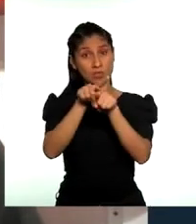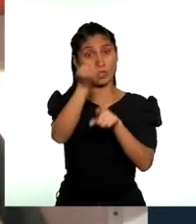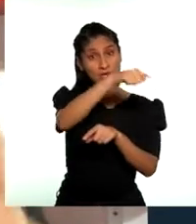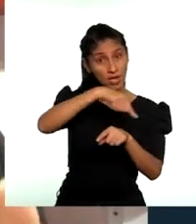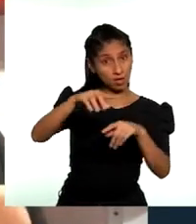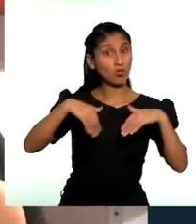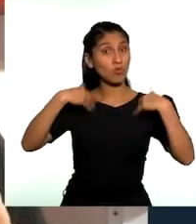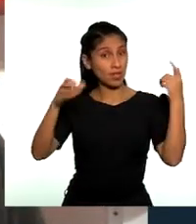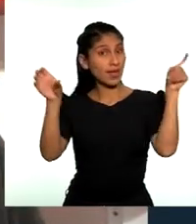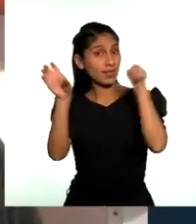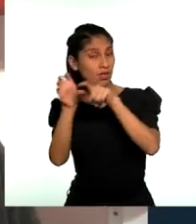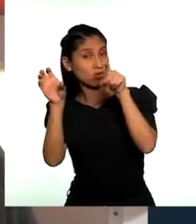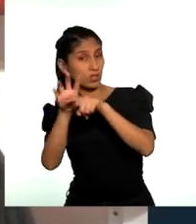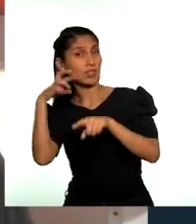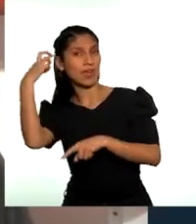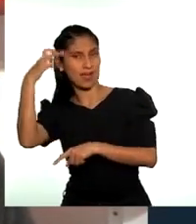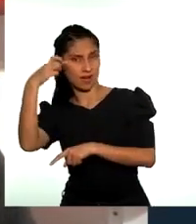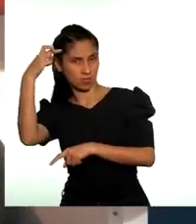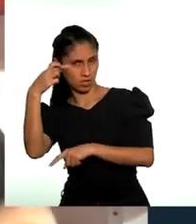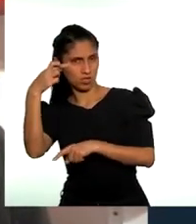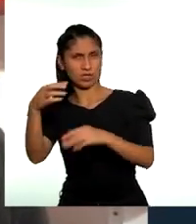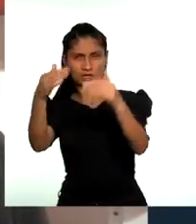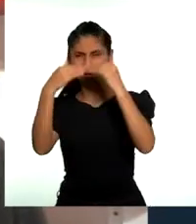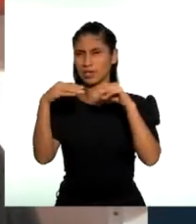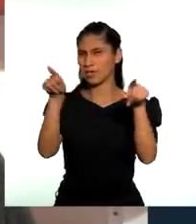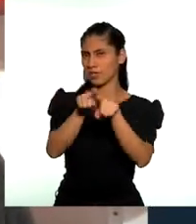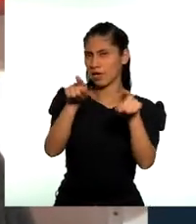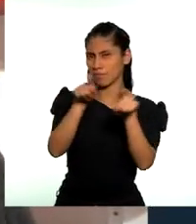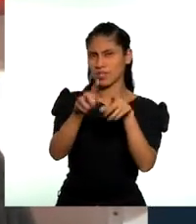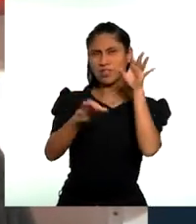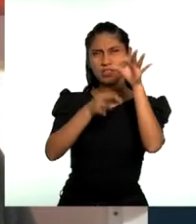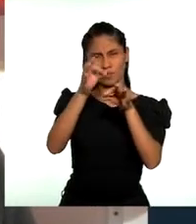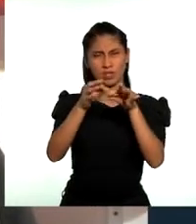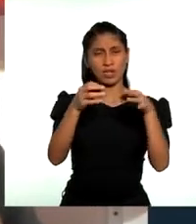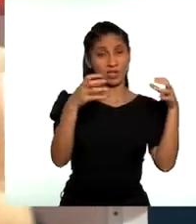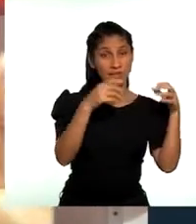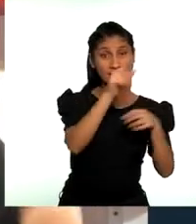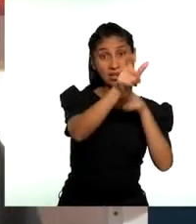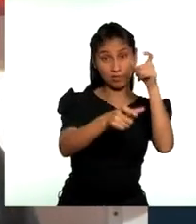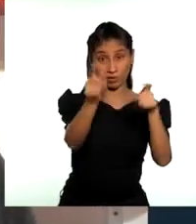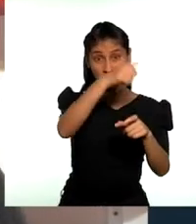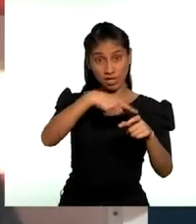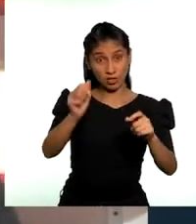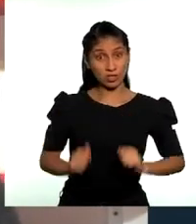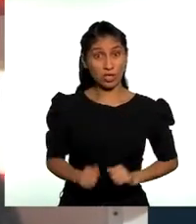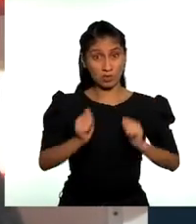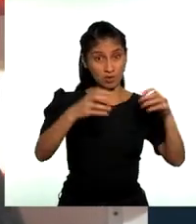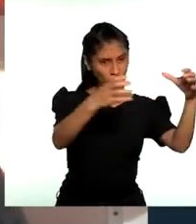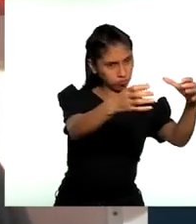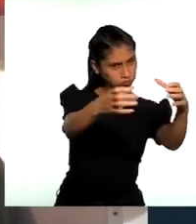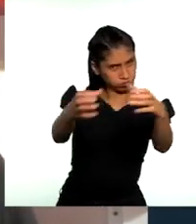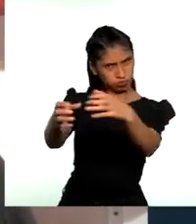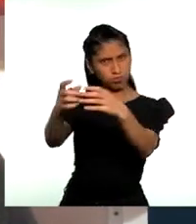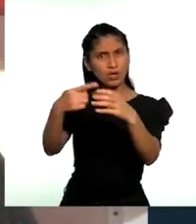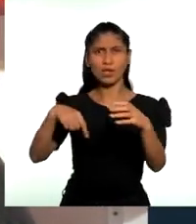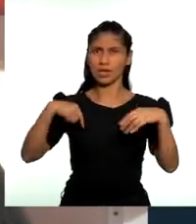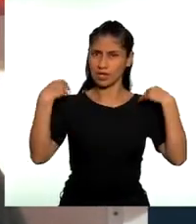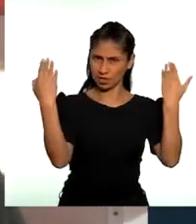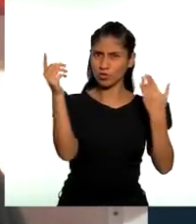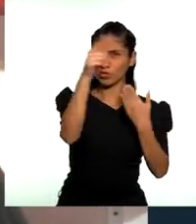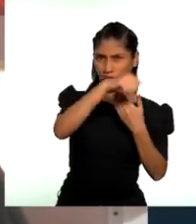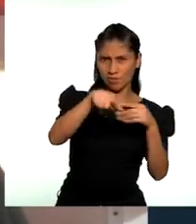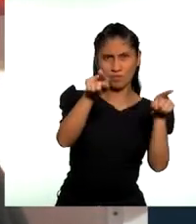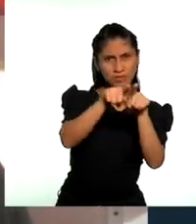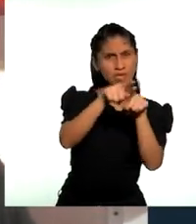Hablamos también de que la agenda de los pueblos indígenas sea parte de esa discusión. Es decir,